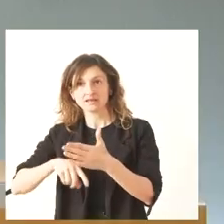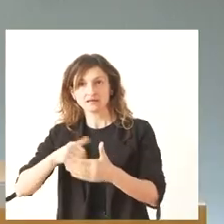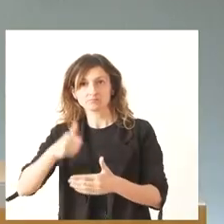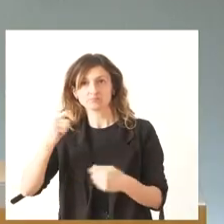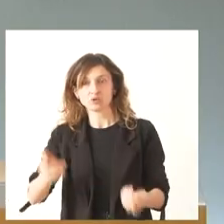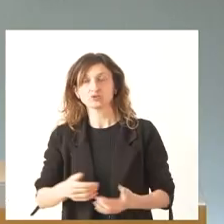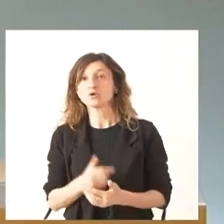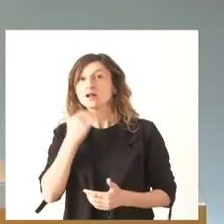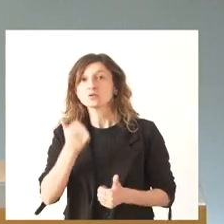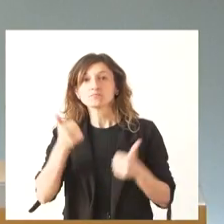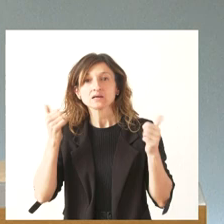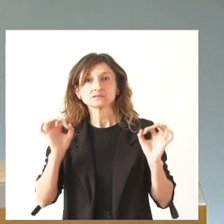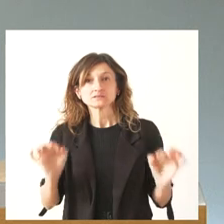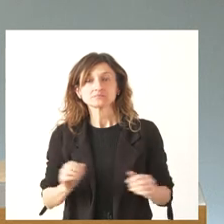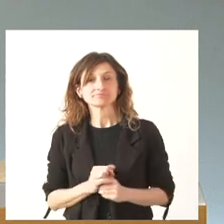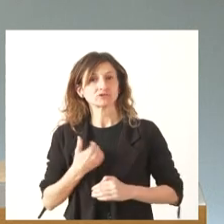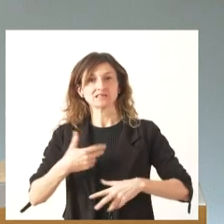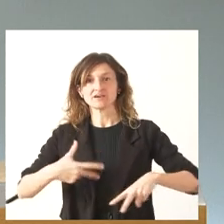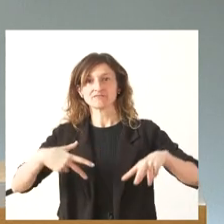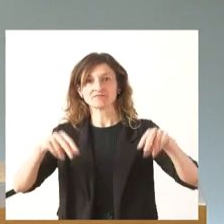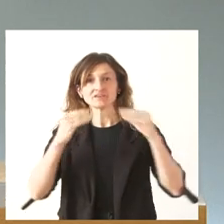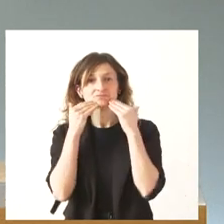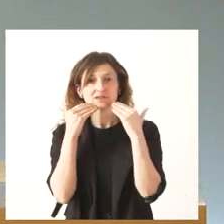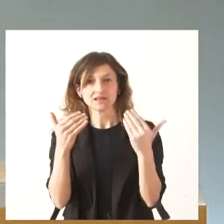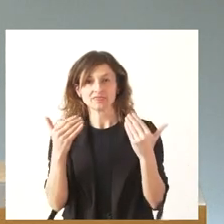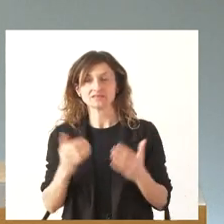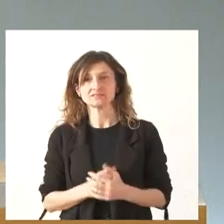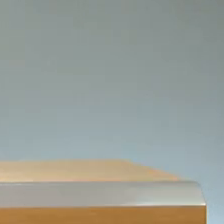¿Alguna pregunta más? Aquí terminamos. Gracias. Gracias.